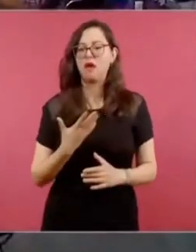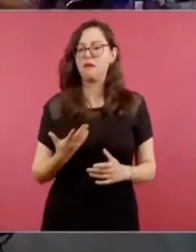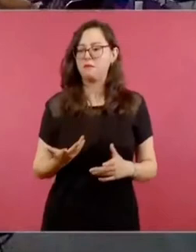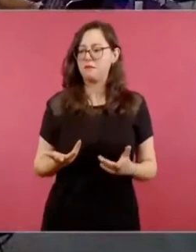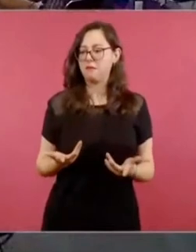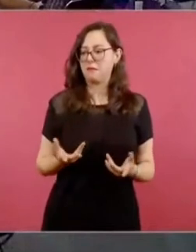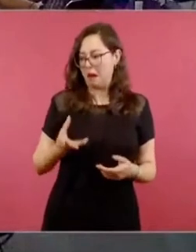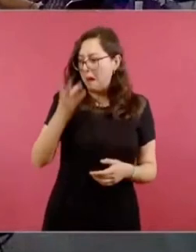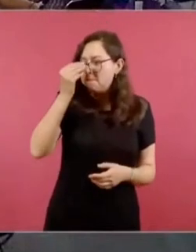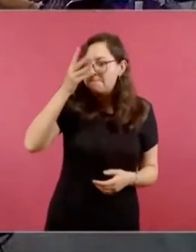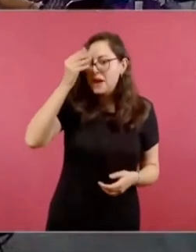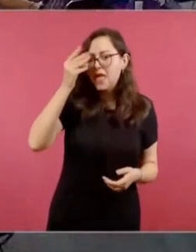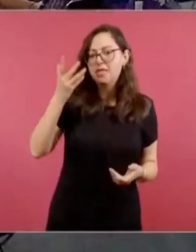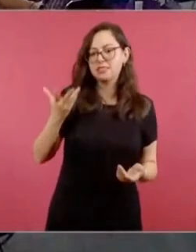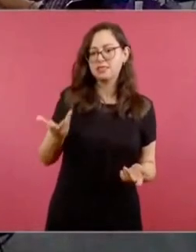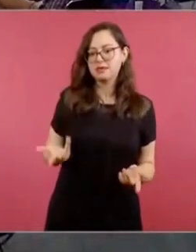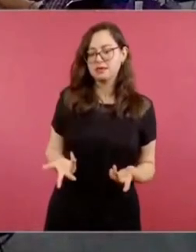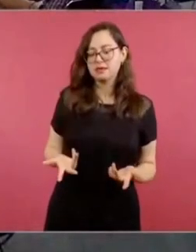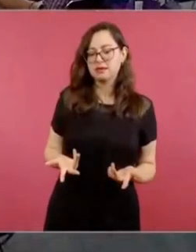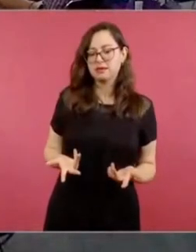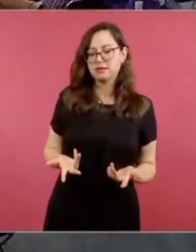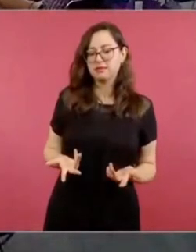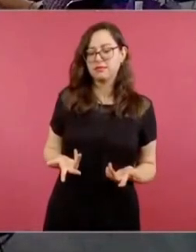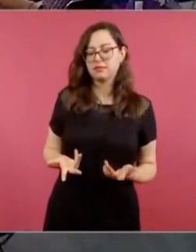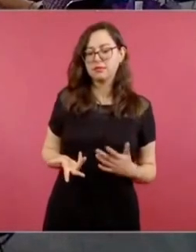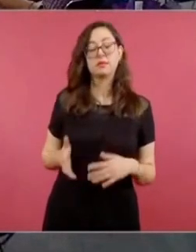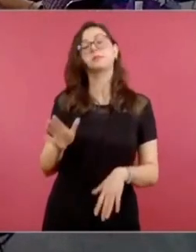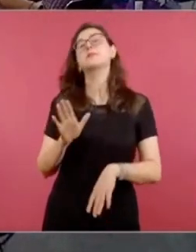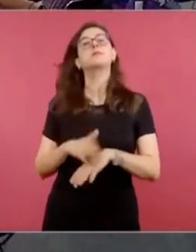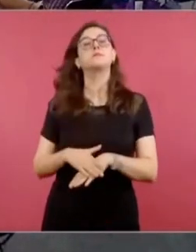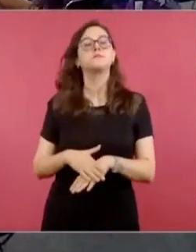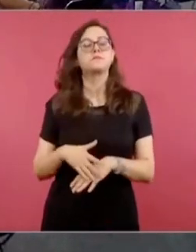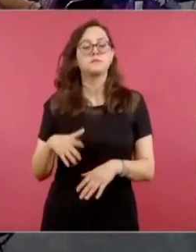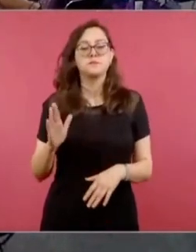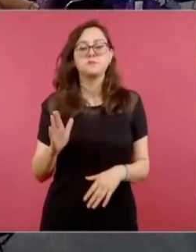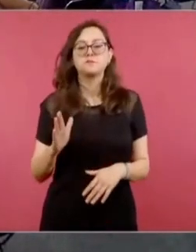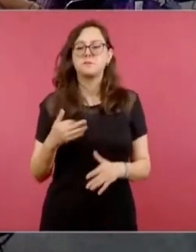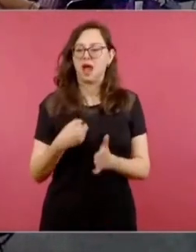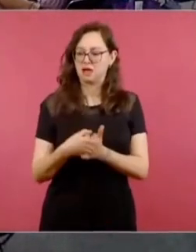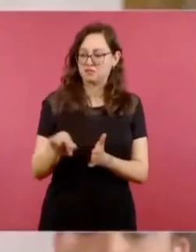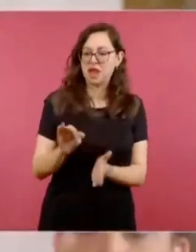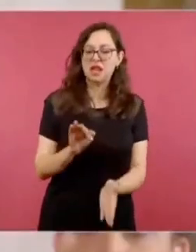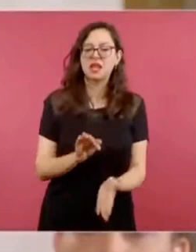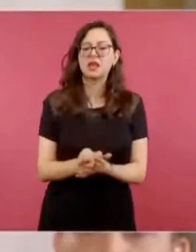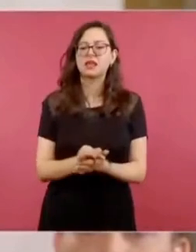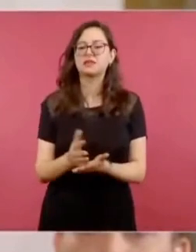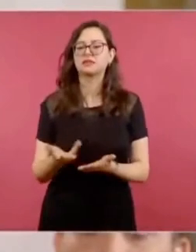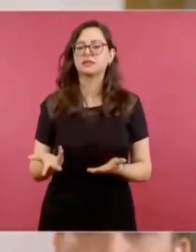más atrevido